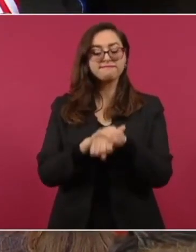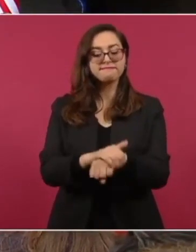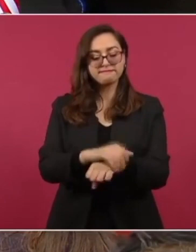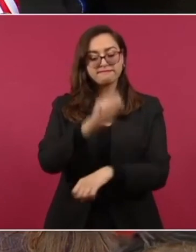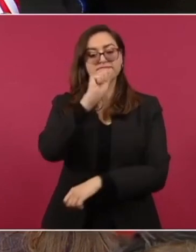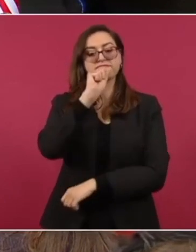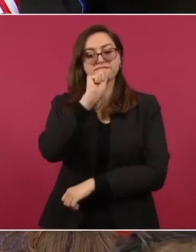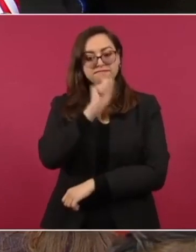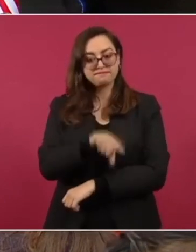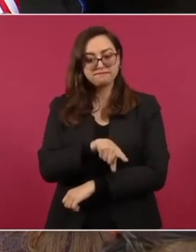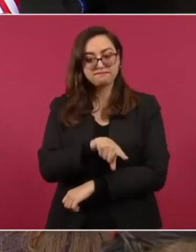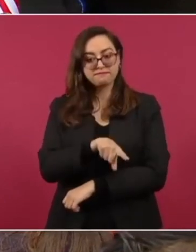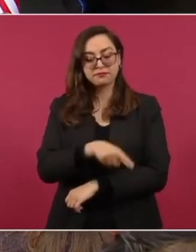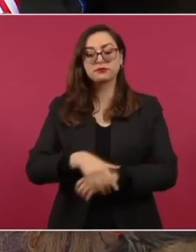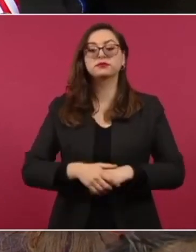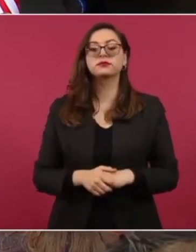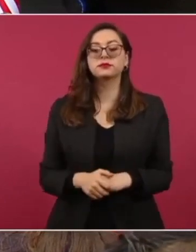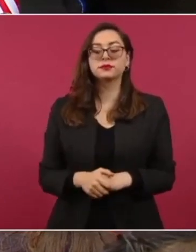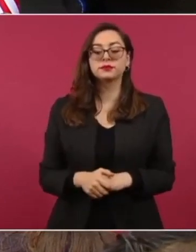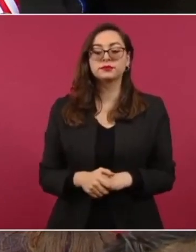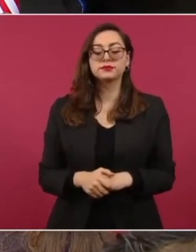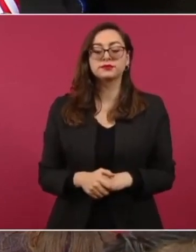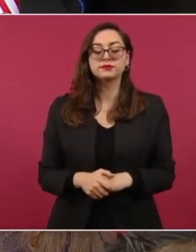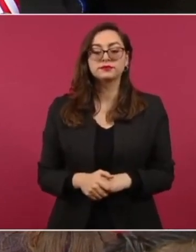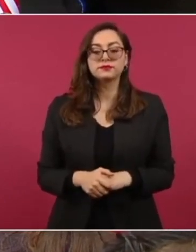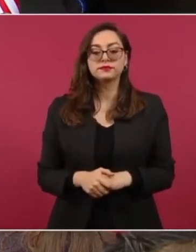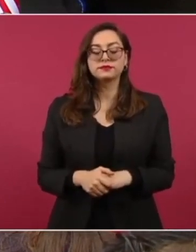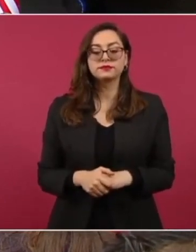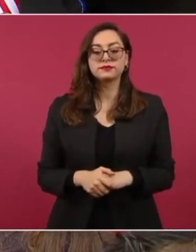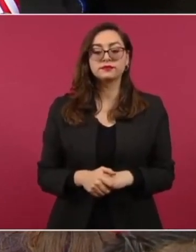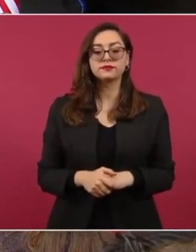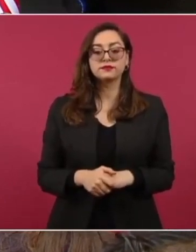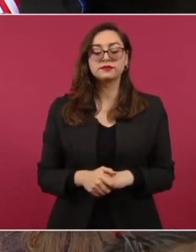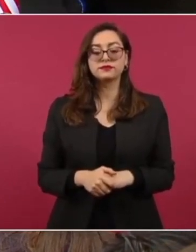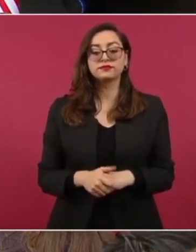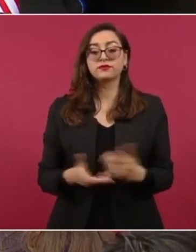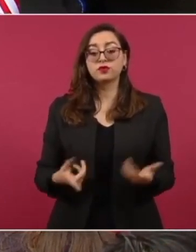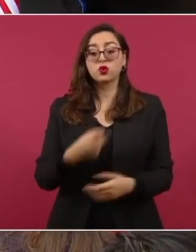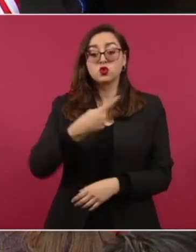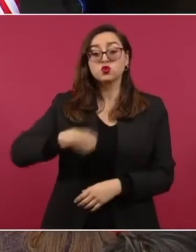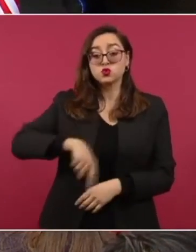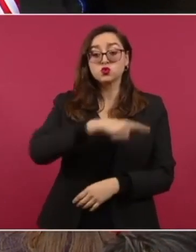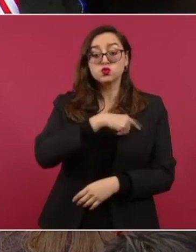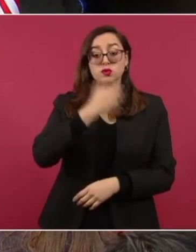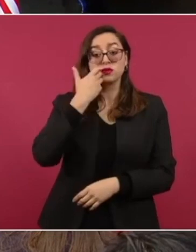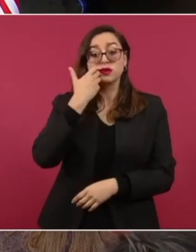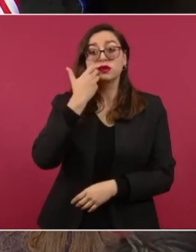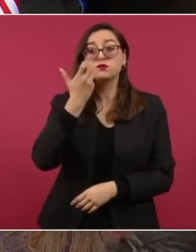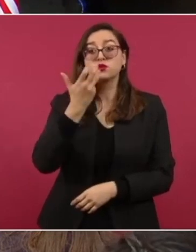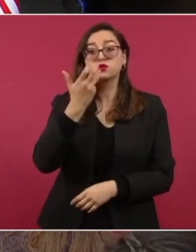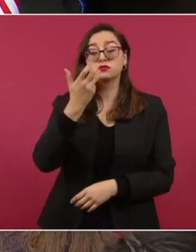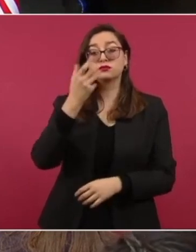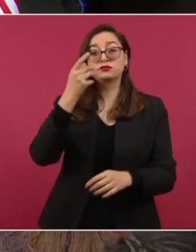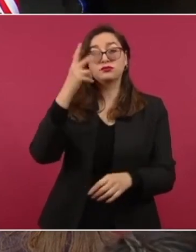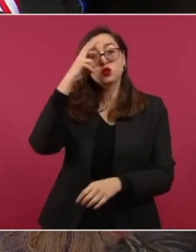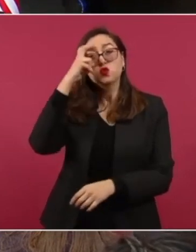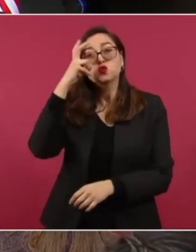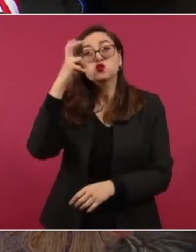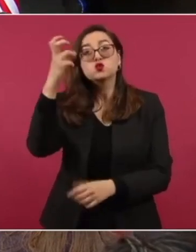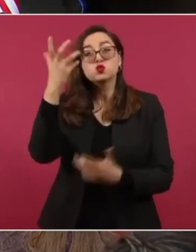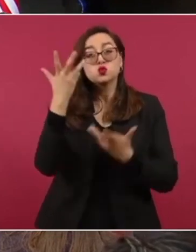Nosotros, por supuesto, ayudaríamos a convertir este sueño en realidad